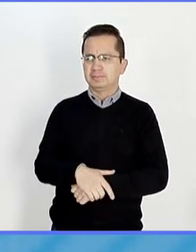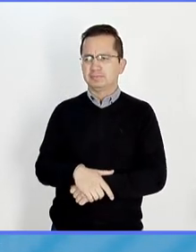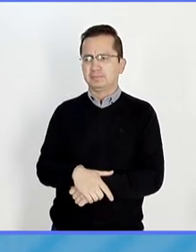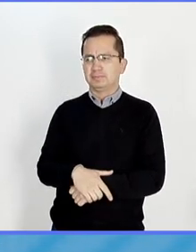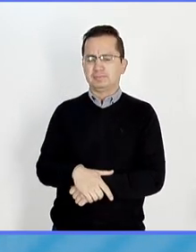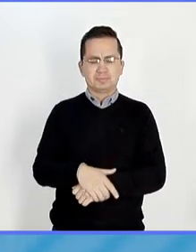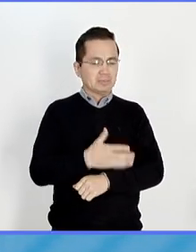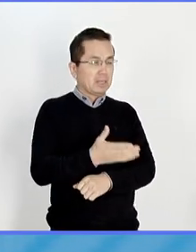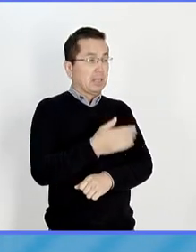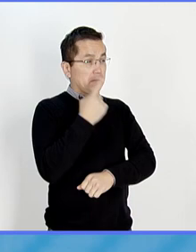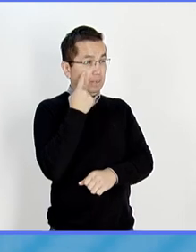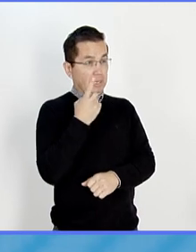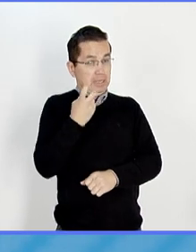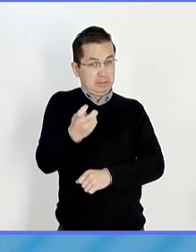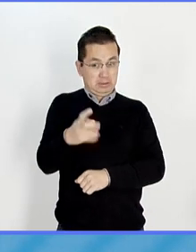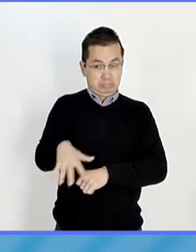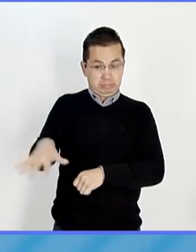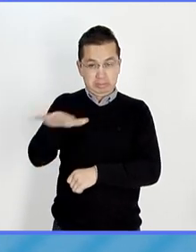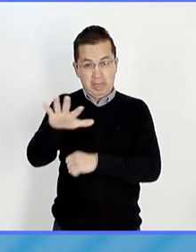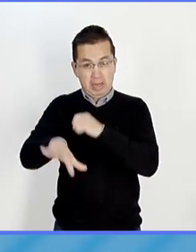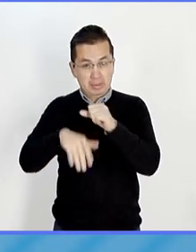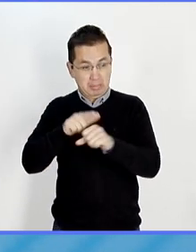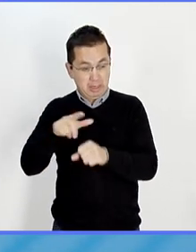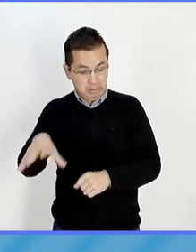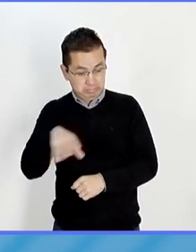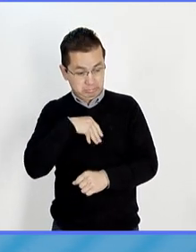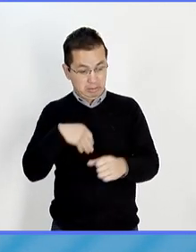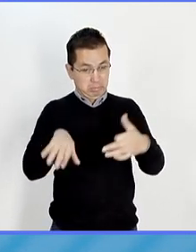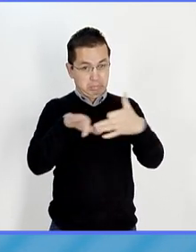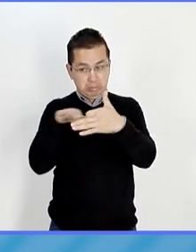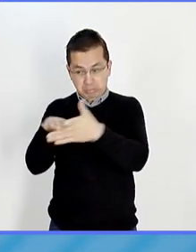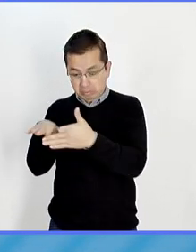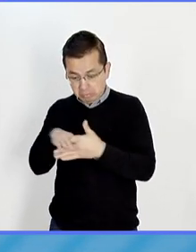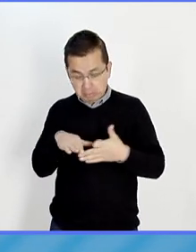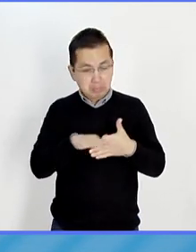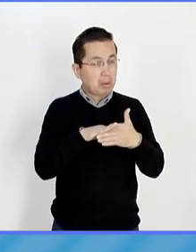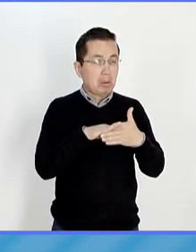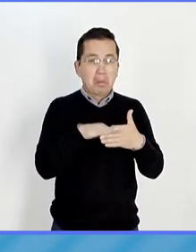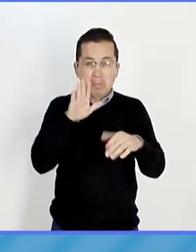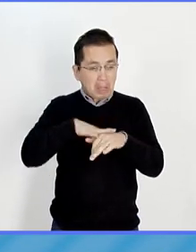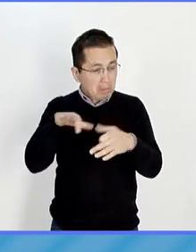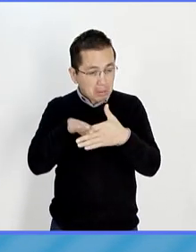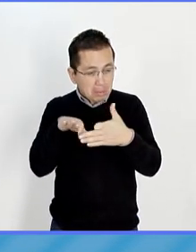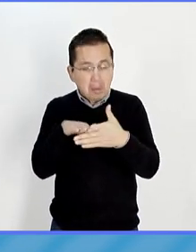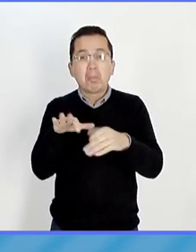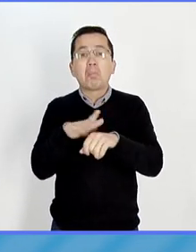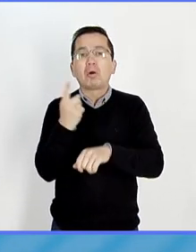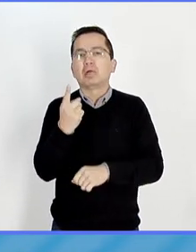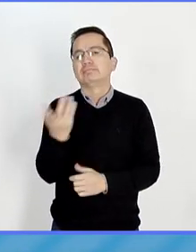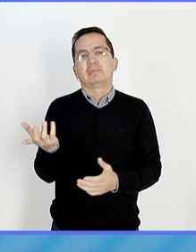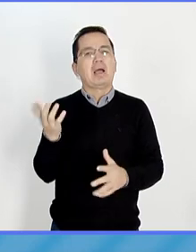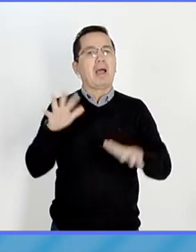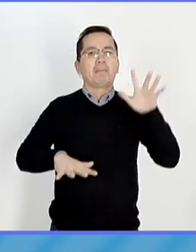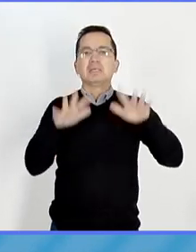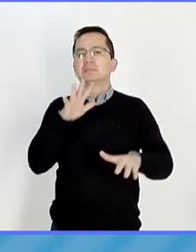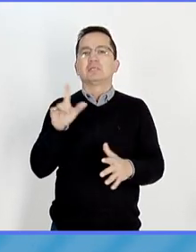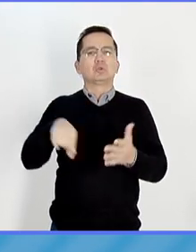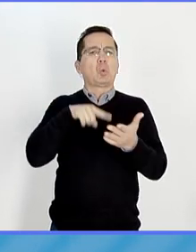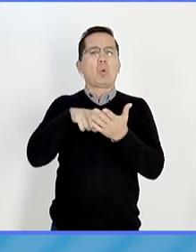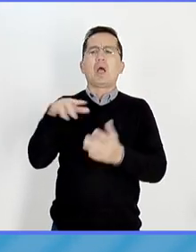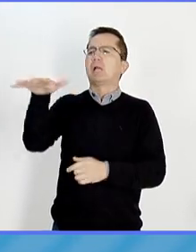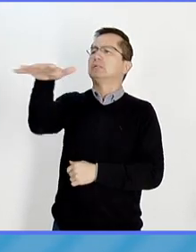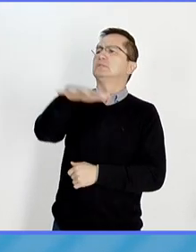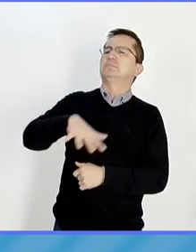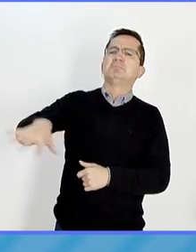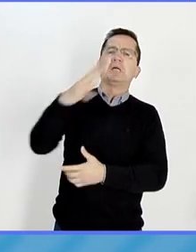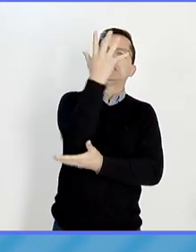La frecuencia está dada justamente porque las personas están invadiendo hábitats que normalmente no se ocupaban. Estamos entrando a